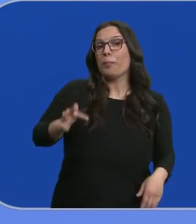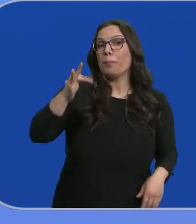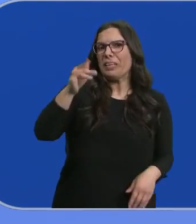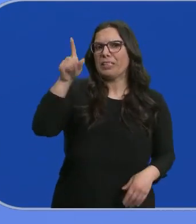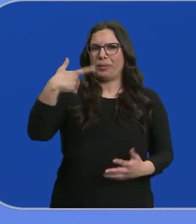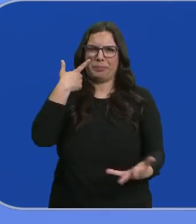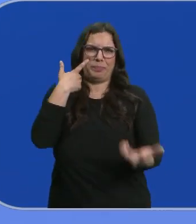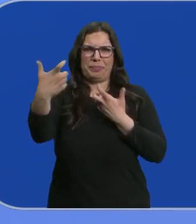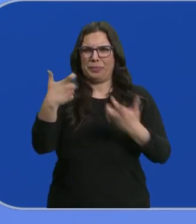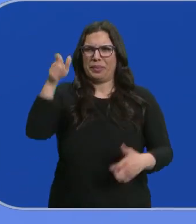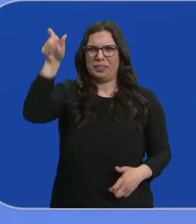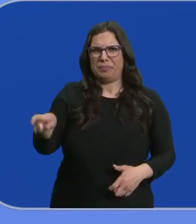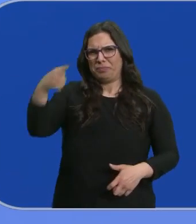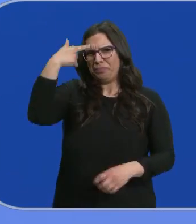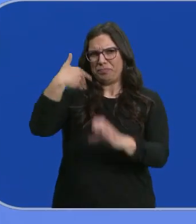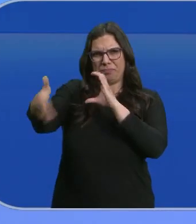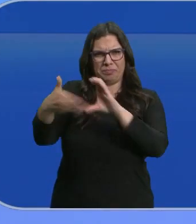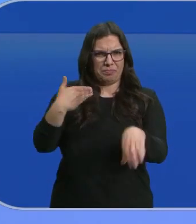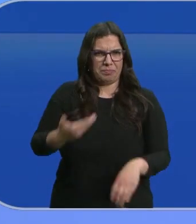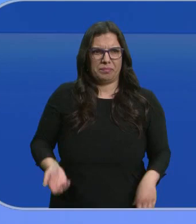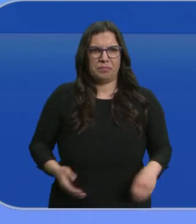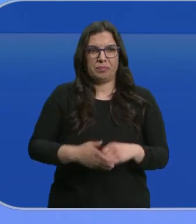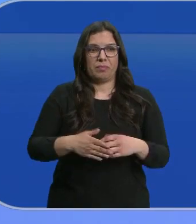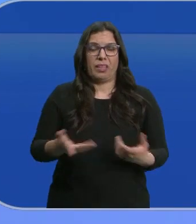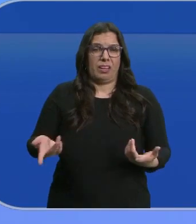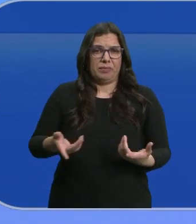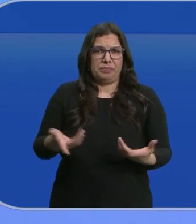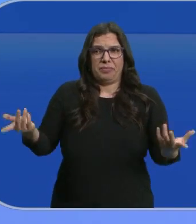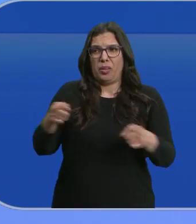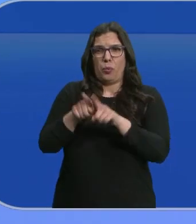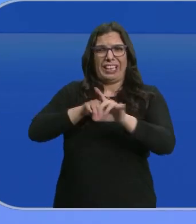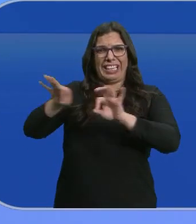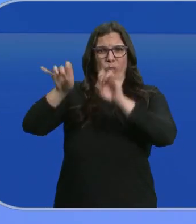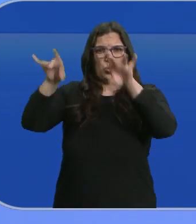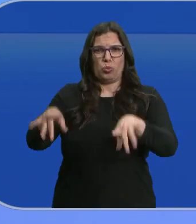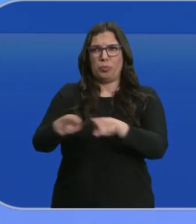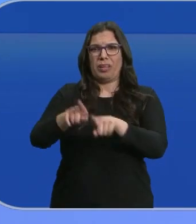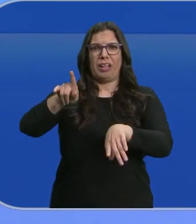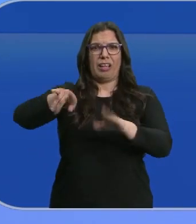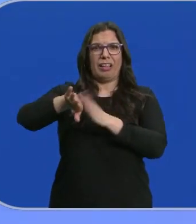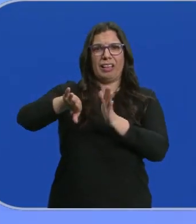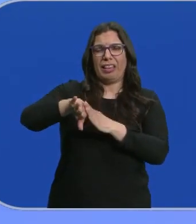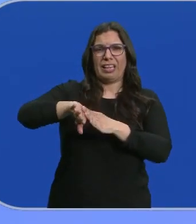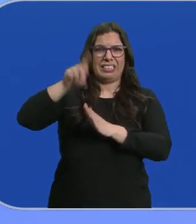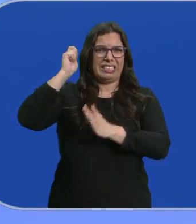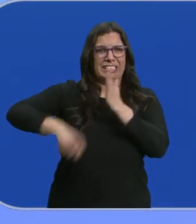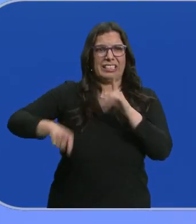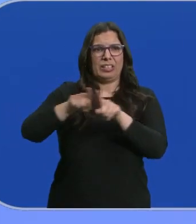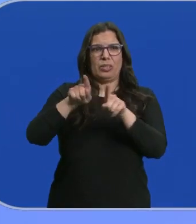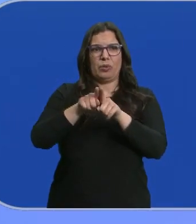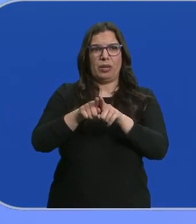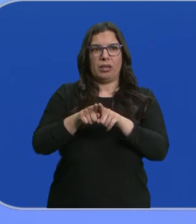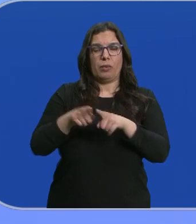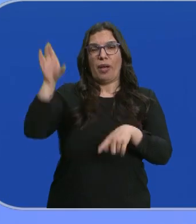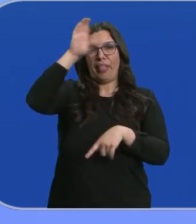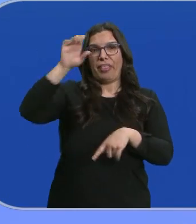manifiesta una profunda ignorancia. Un nuevo esperpento de una extrema derecha negacionista. Que se dedique a hacer